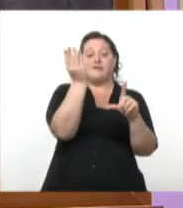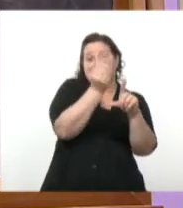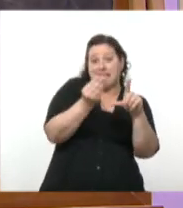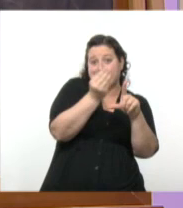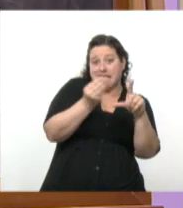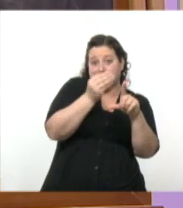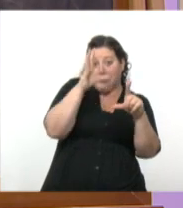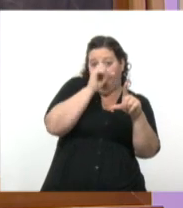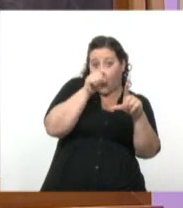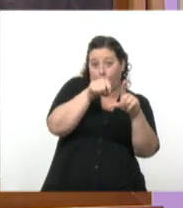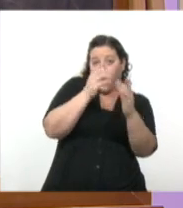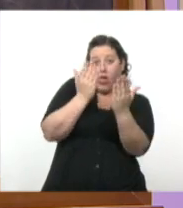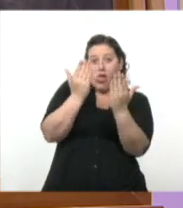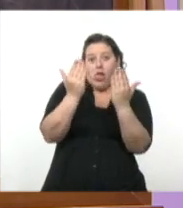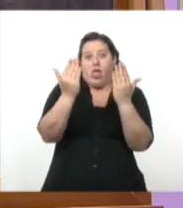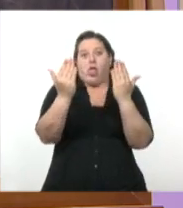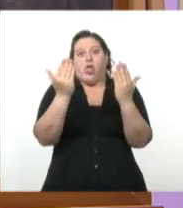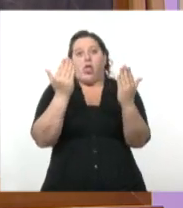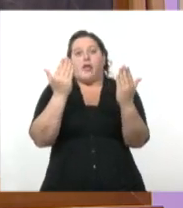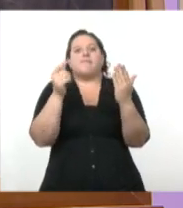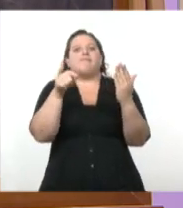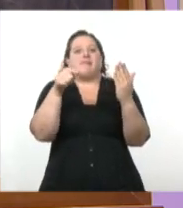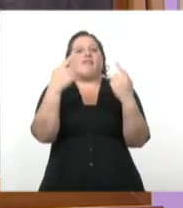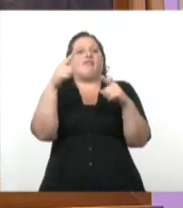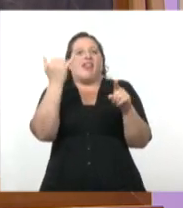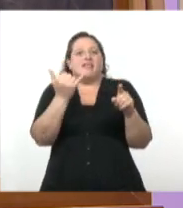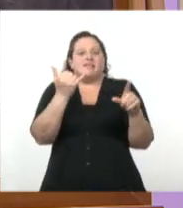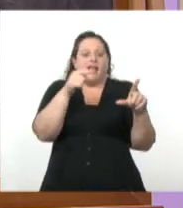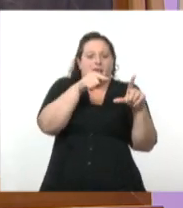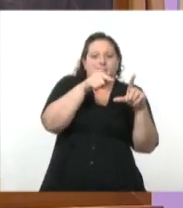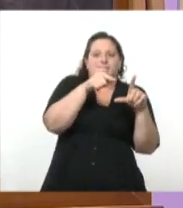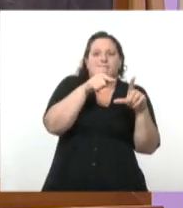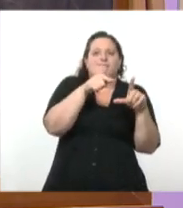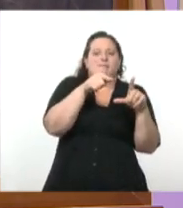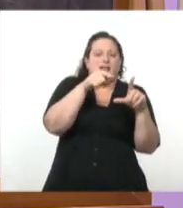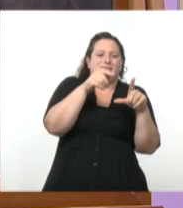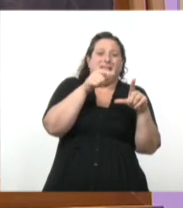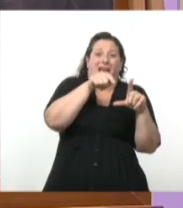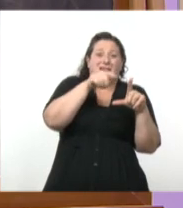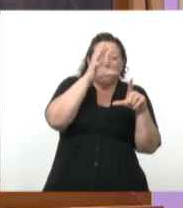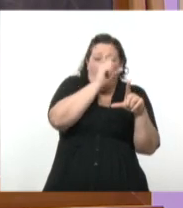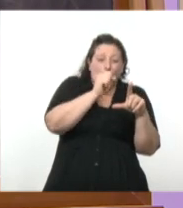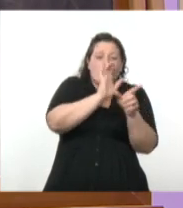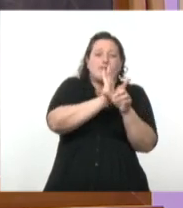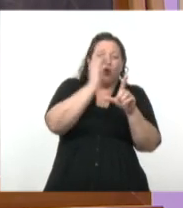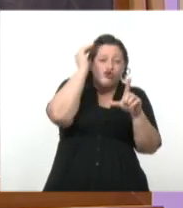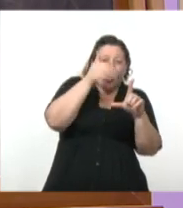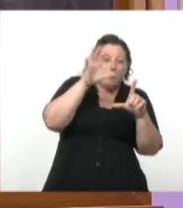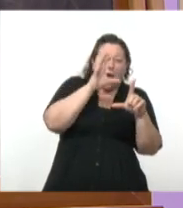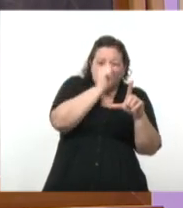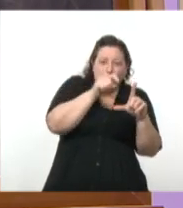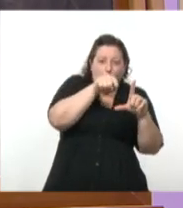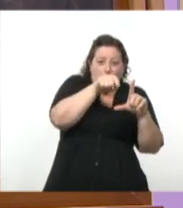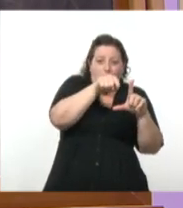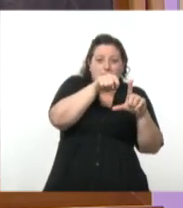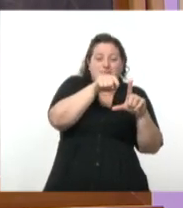esto nos empieza a dar... Cada vez menos. vez más sombra. Tenés que dibujar la sombra. Cada vez más sombra, ¿no?